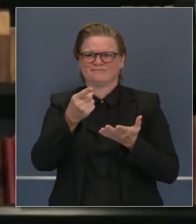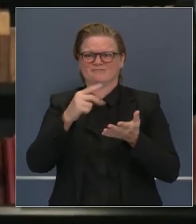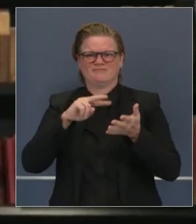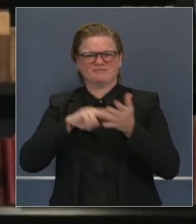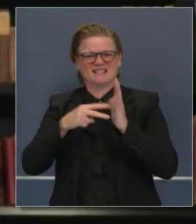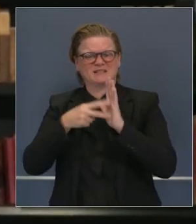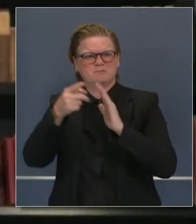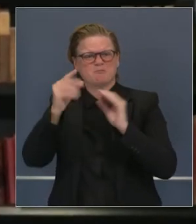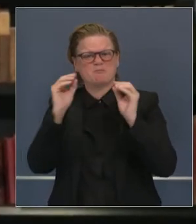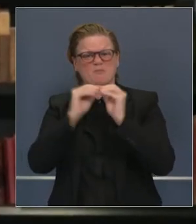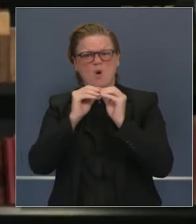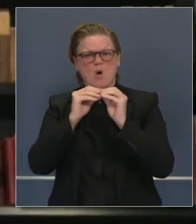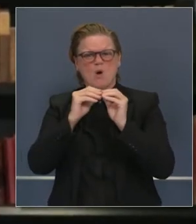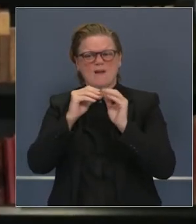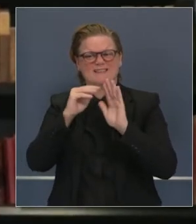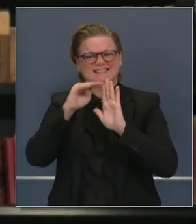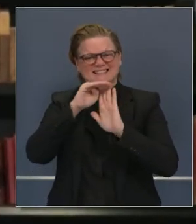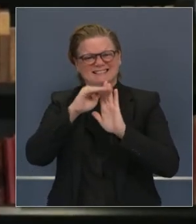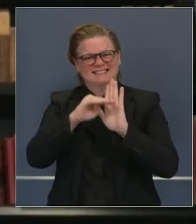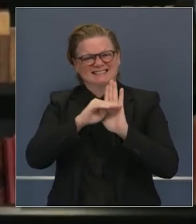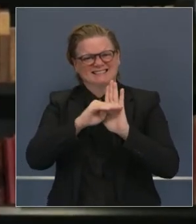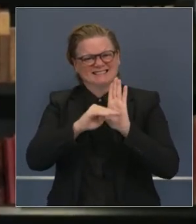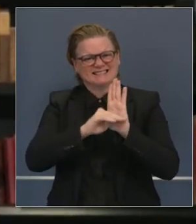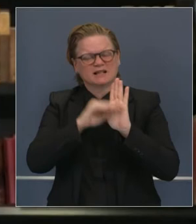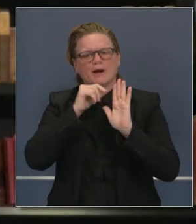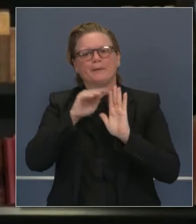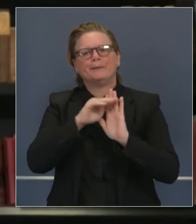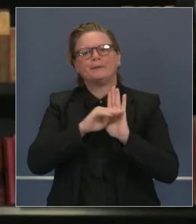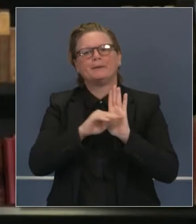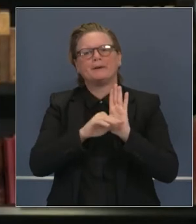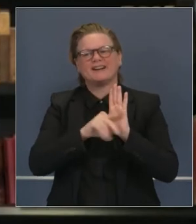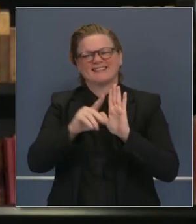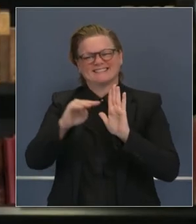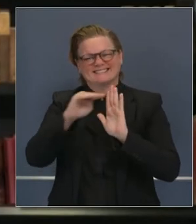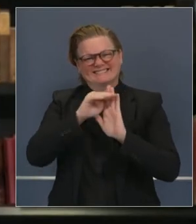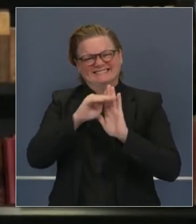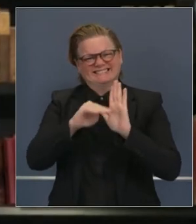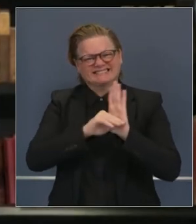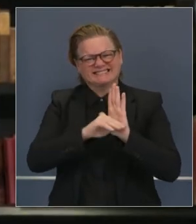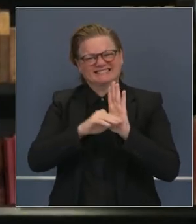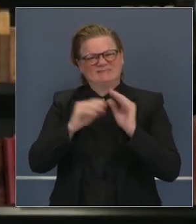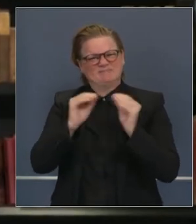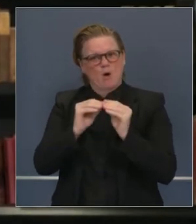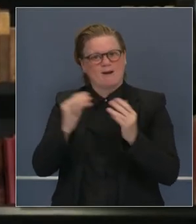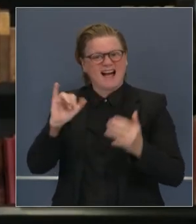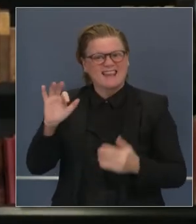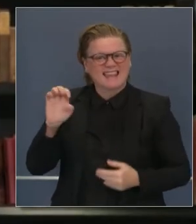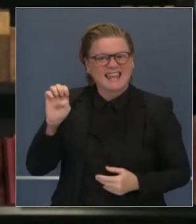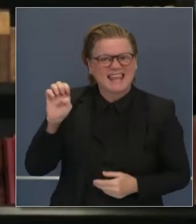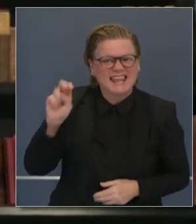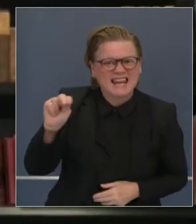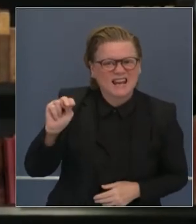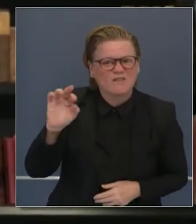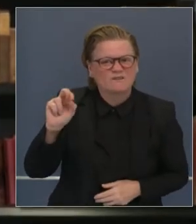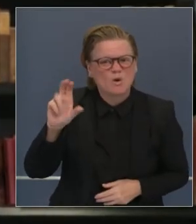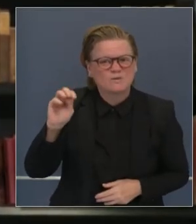es que estas restricciones tienen que ser recalcadas y reforzadas?